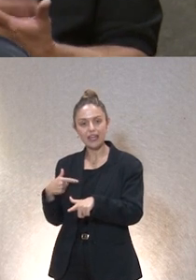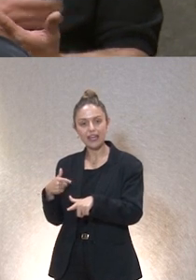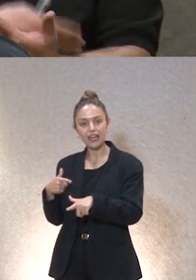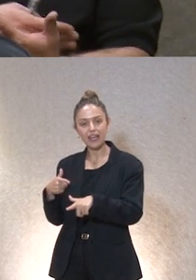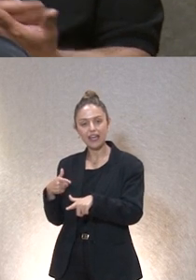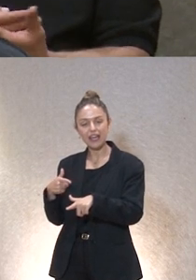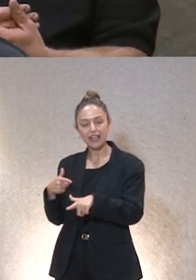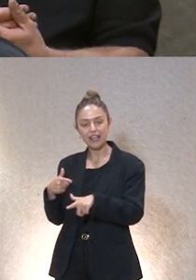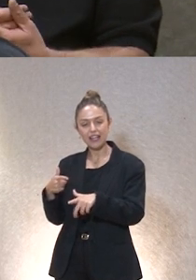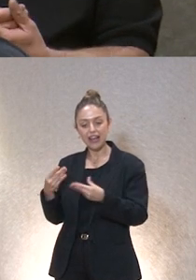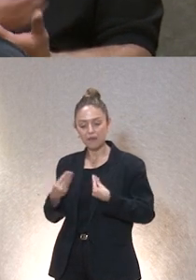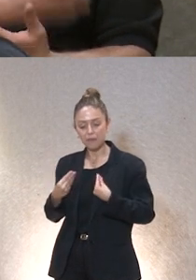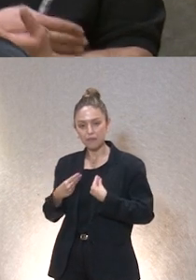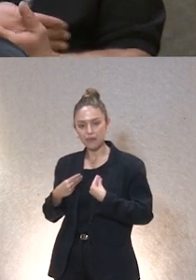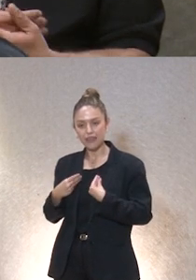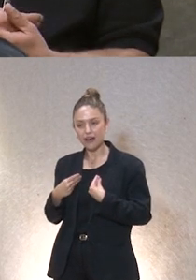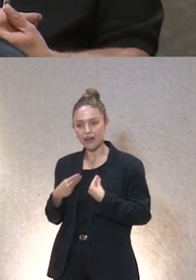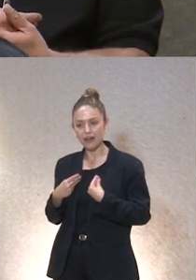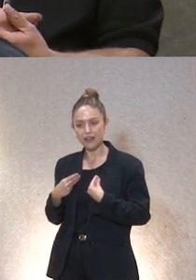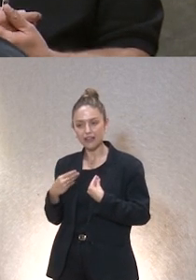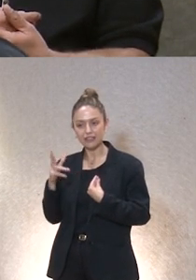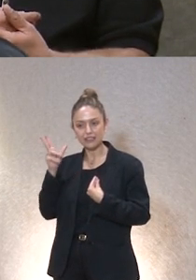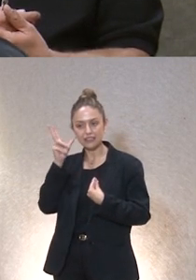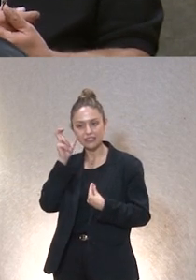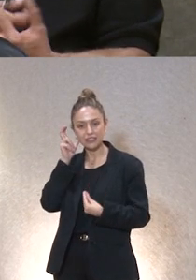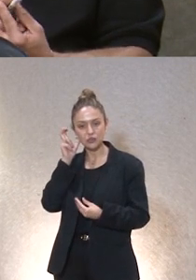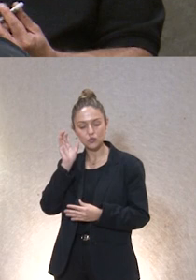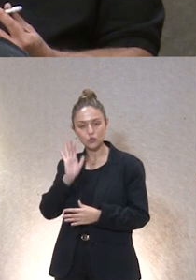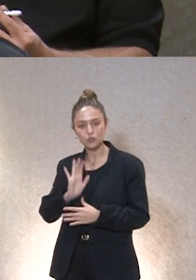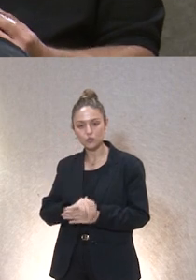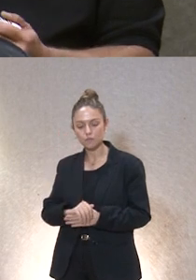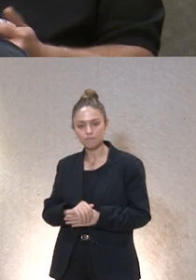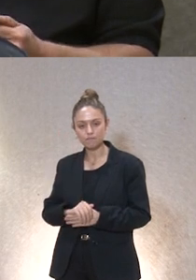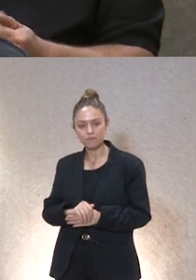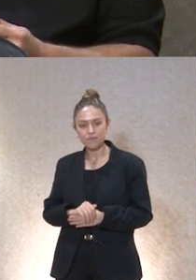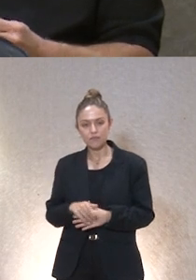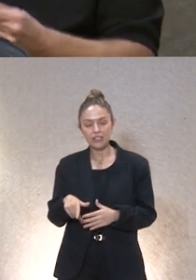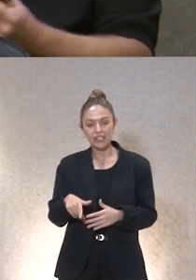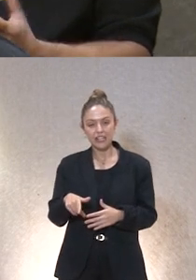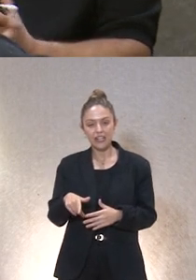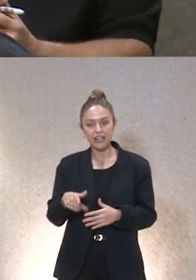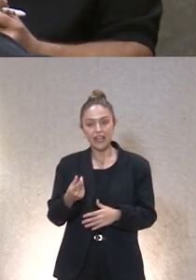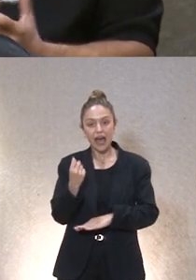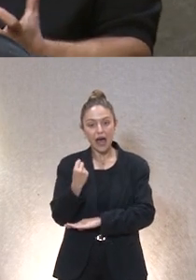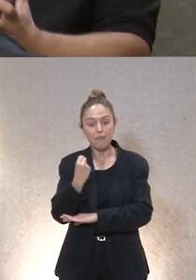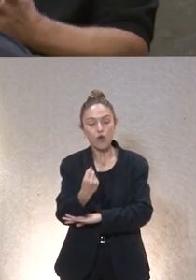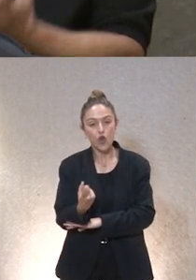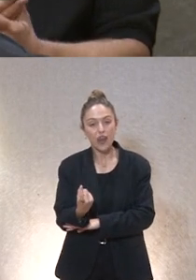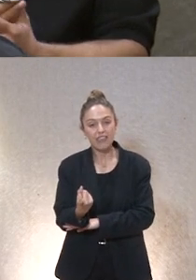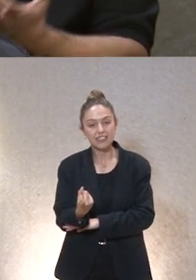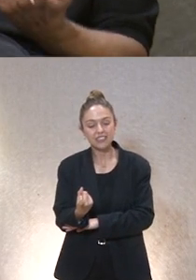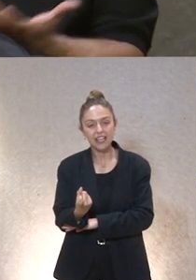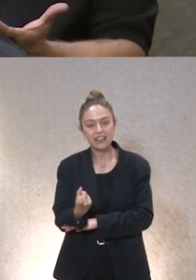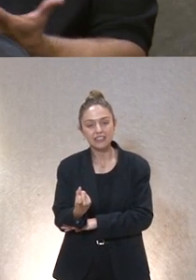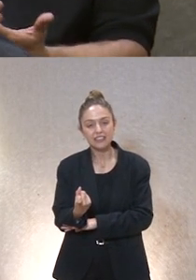restricciones en la vida de esta persona volviendo a la situación de hoy esta persona con grandes necesidades de apoyo pues bueno vimos